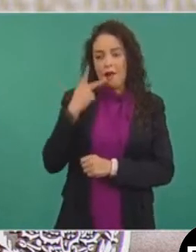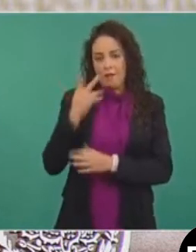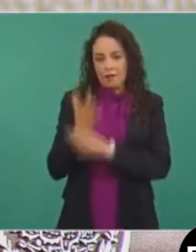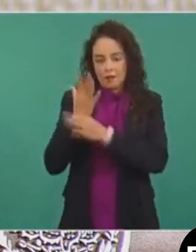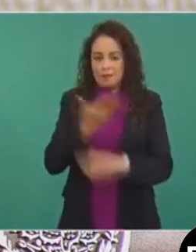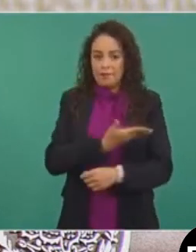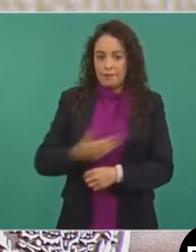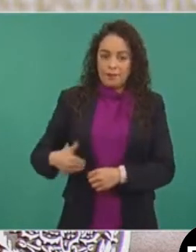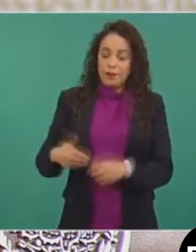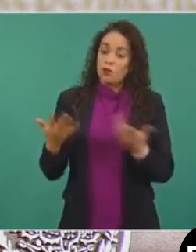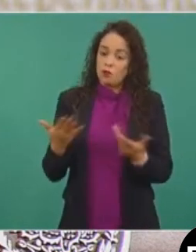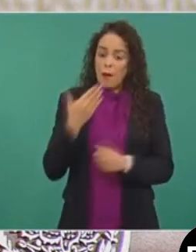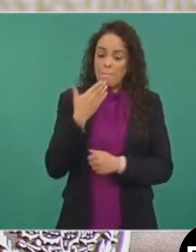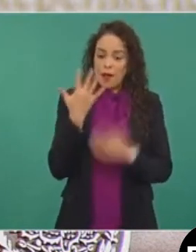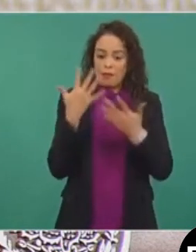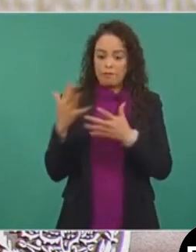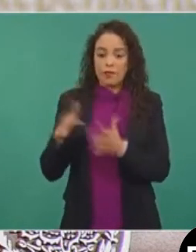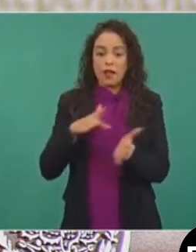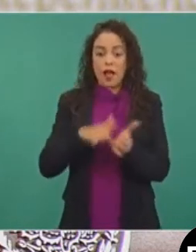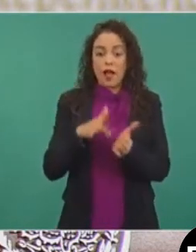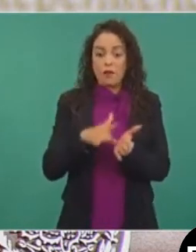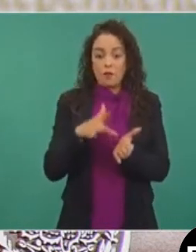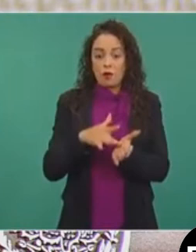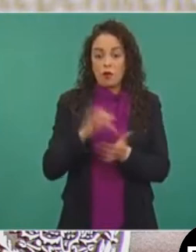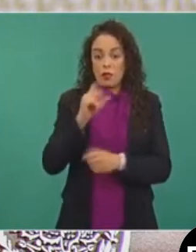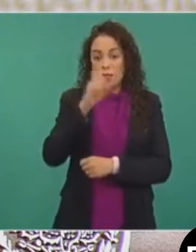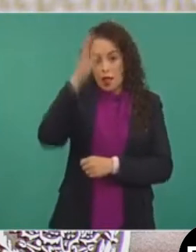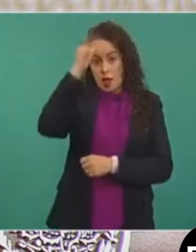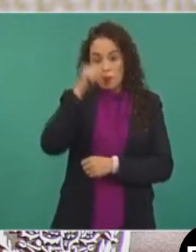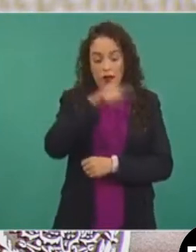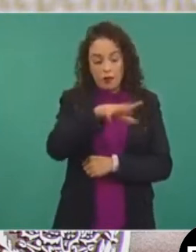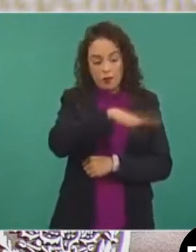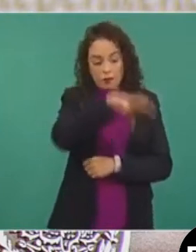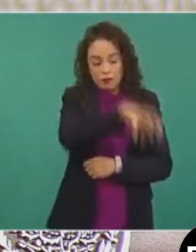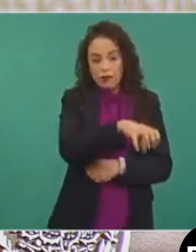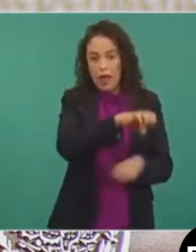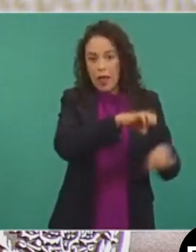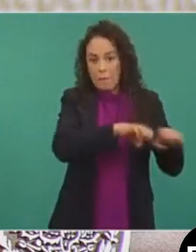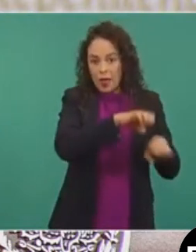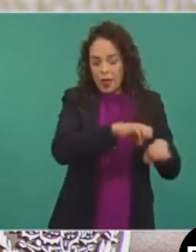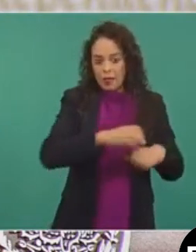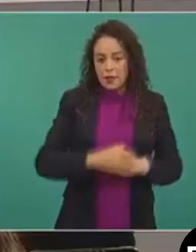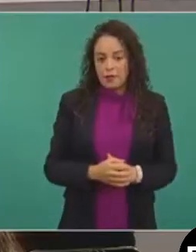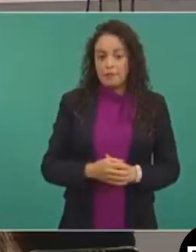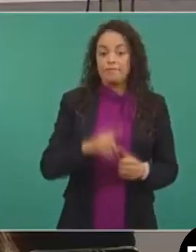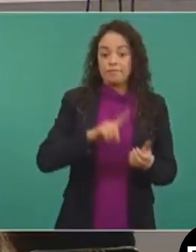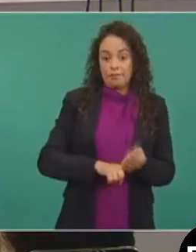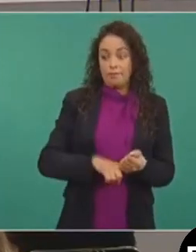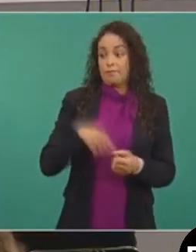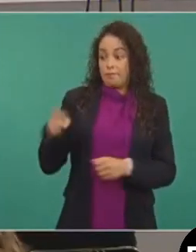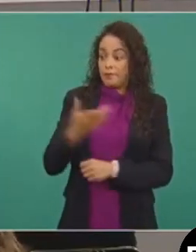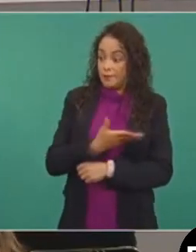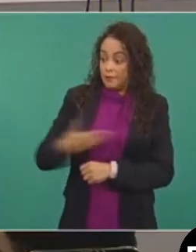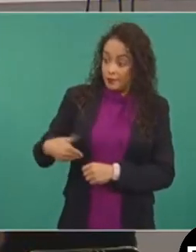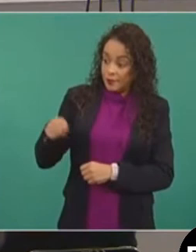que haya acompañado el sector empresarial. Esto tiene que ver también con que el propio liderazgo del presidente ha